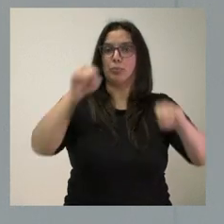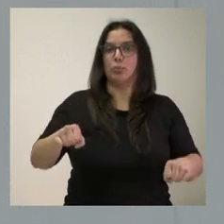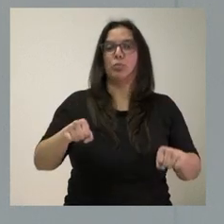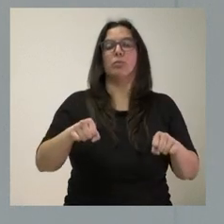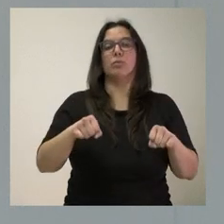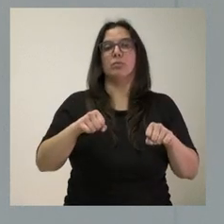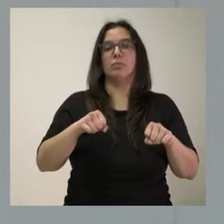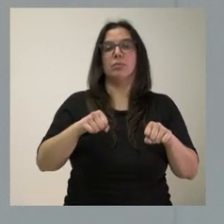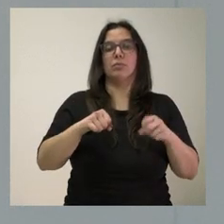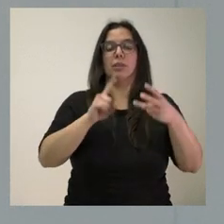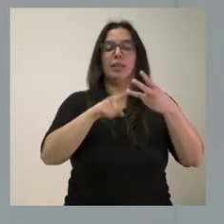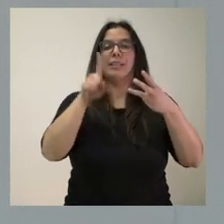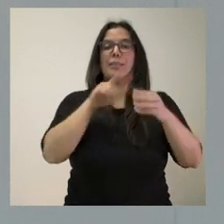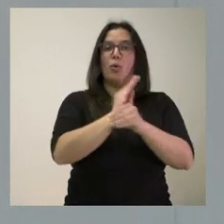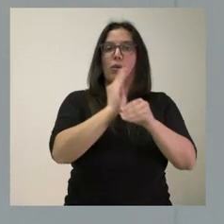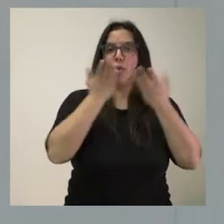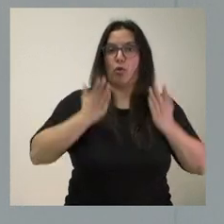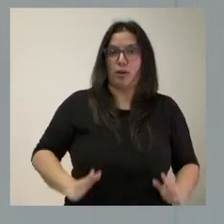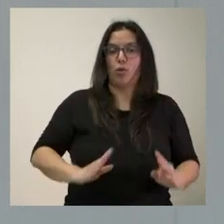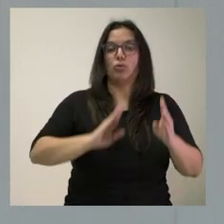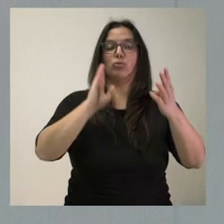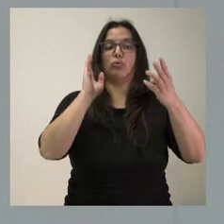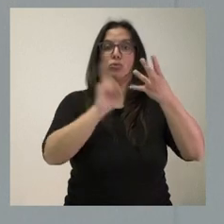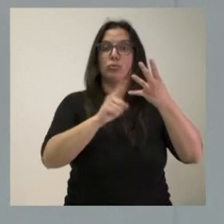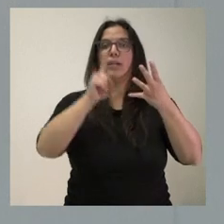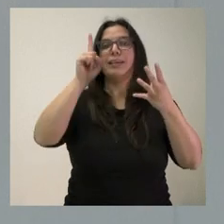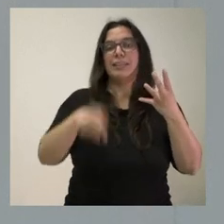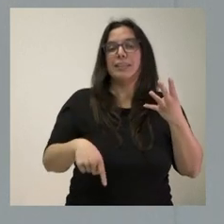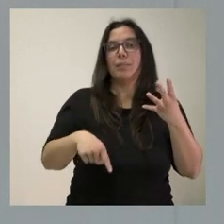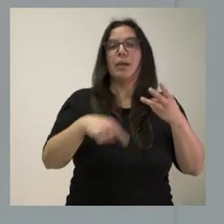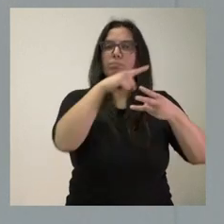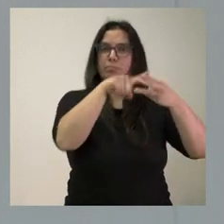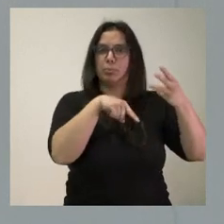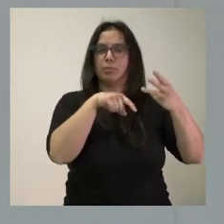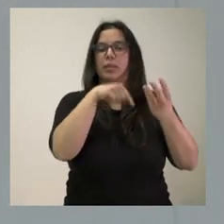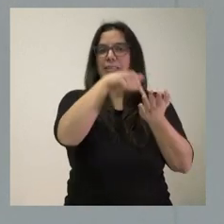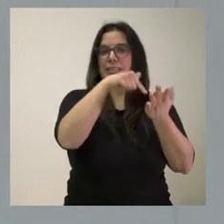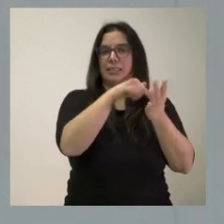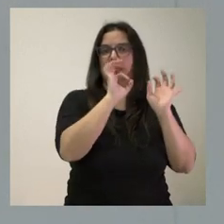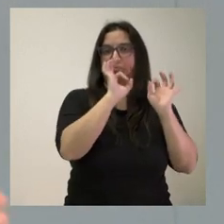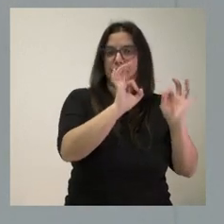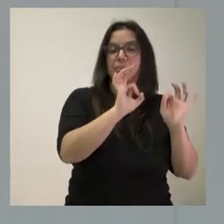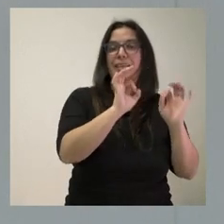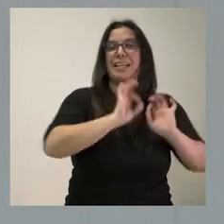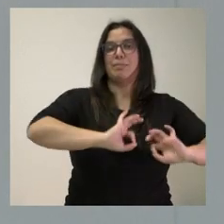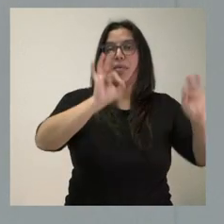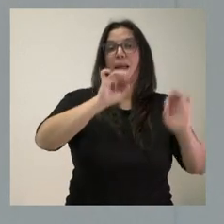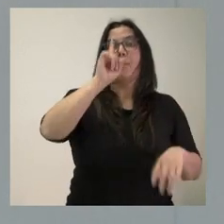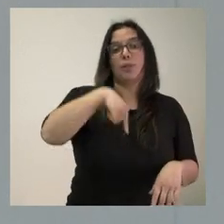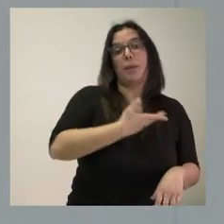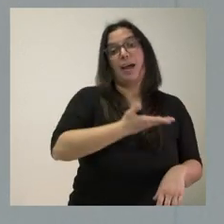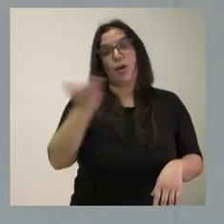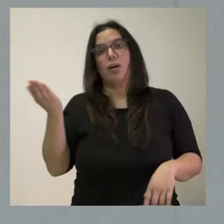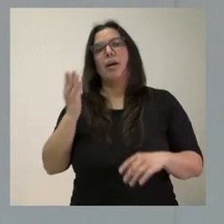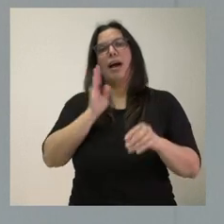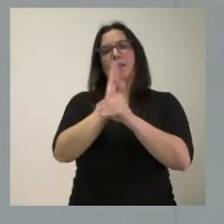por cuidado de hijos. Y tenemos, a margen de ese tratamiento fiscal favorable, un conjunto de ayudas hacia las